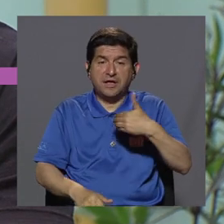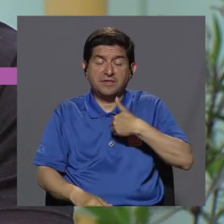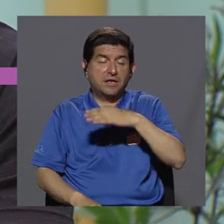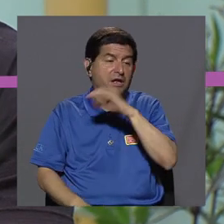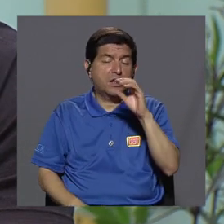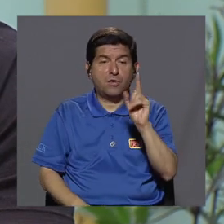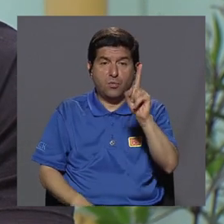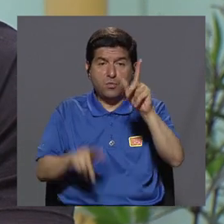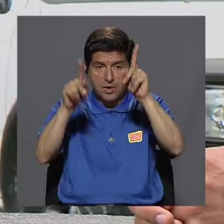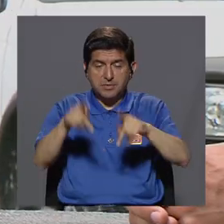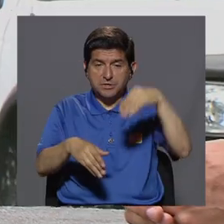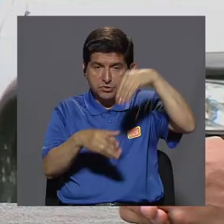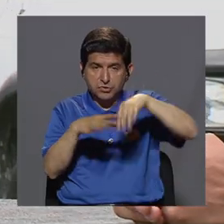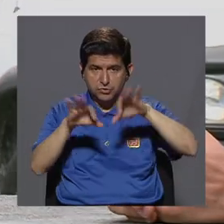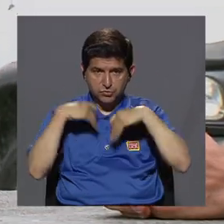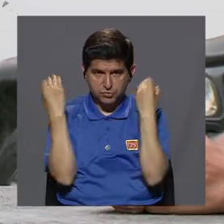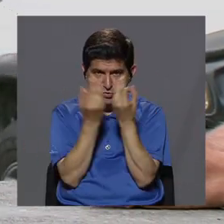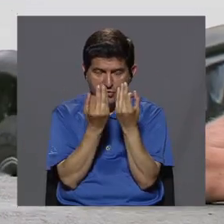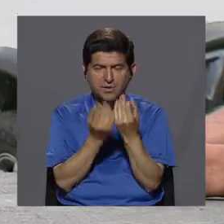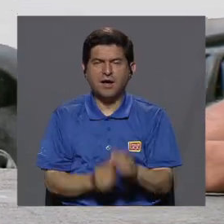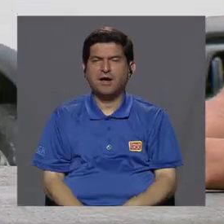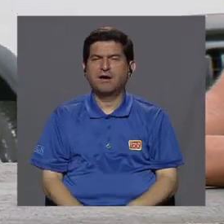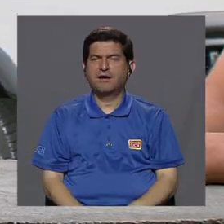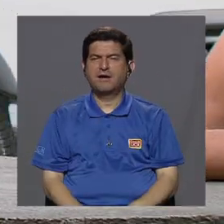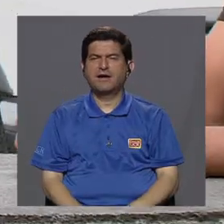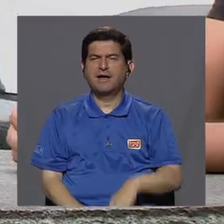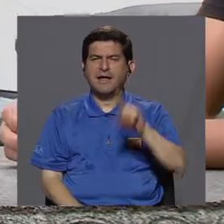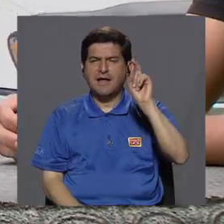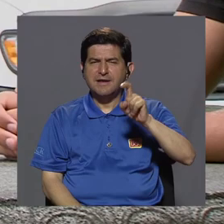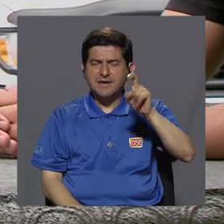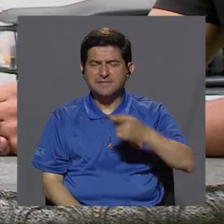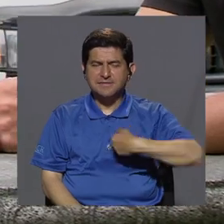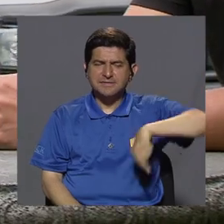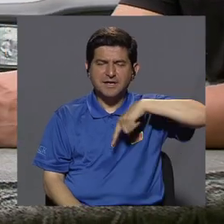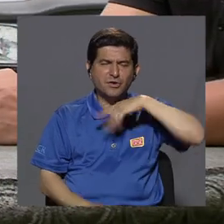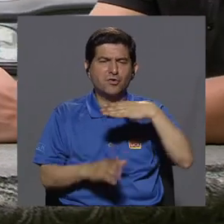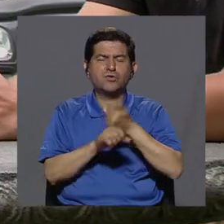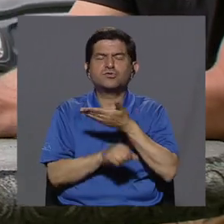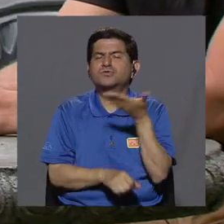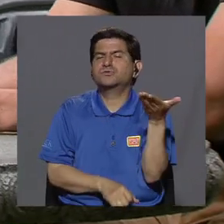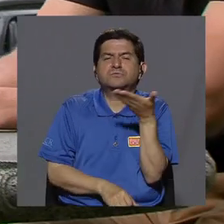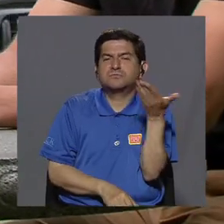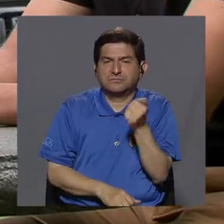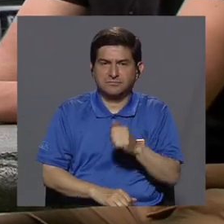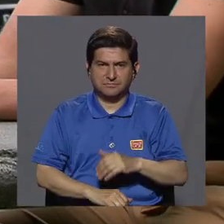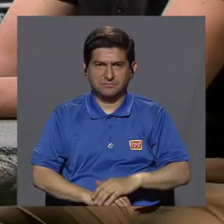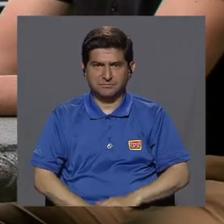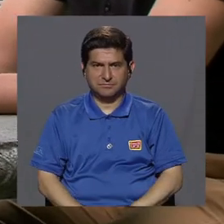alguien en la familia, qué tenemos que entender o qué más podemos hacer para...